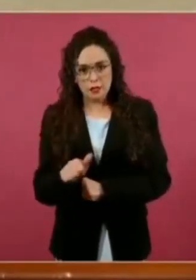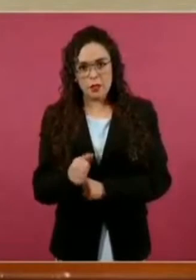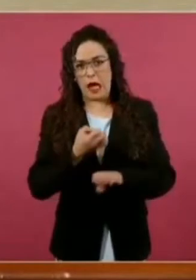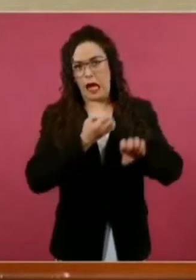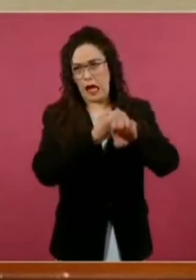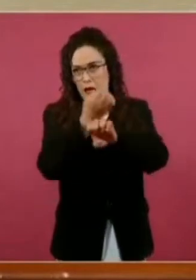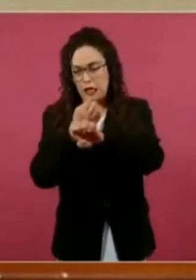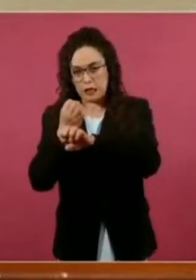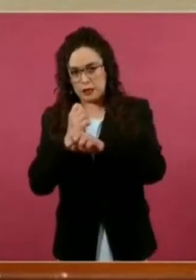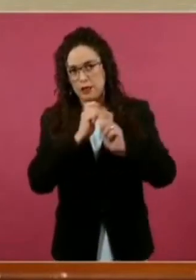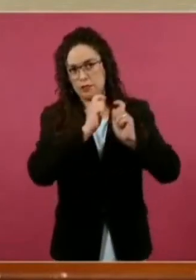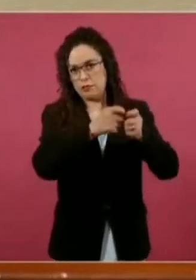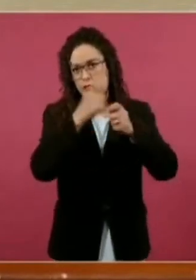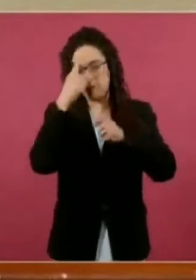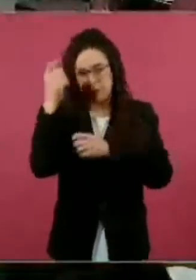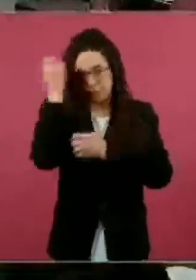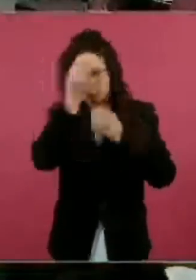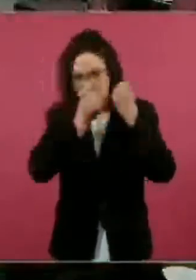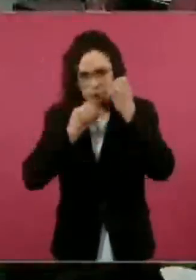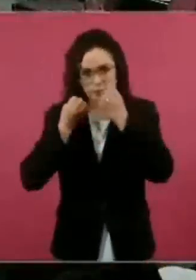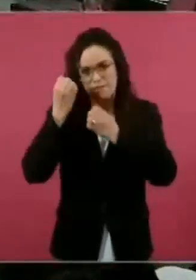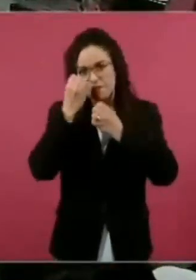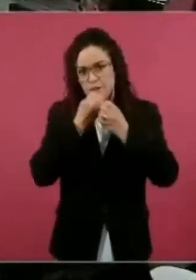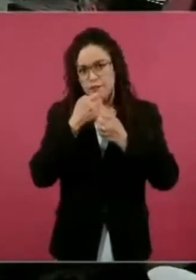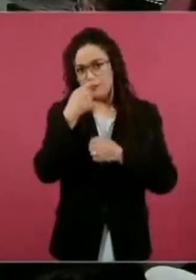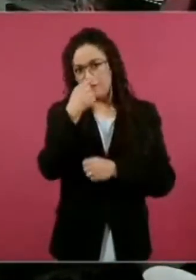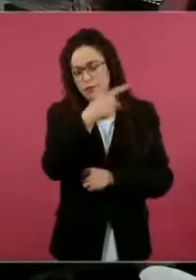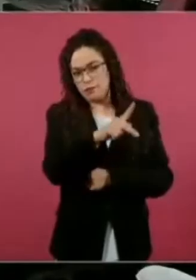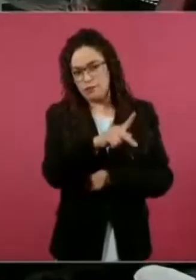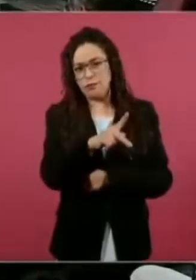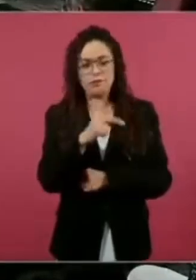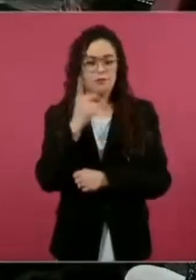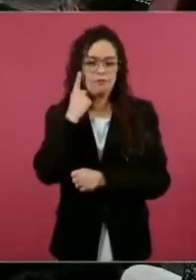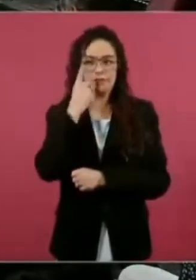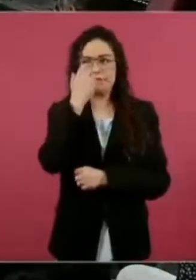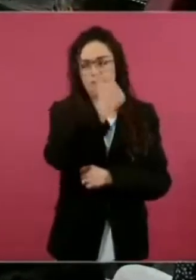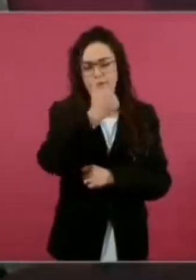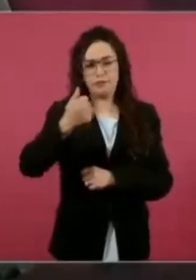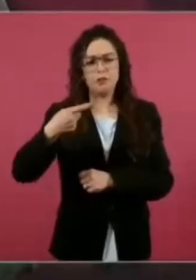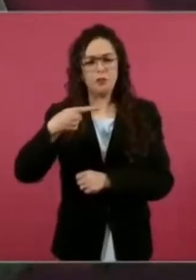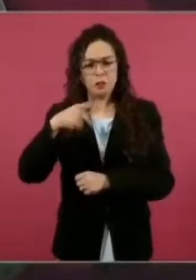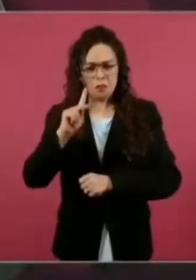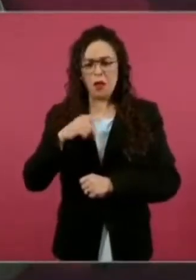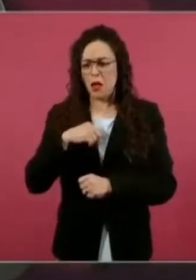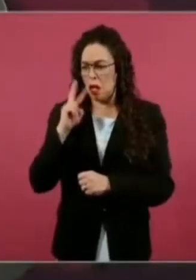le veo buen camino,